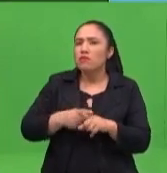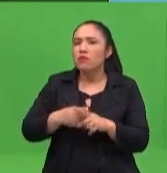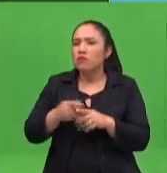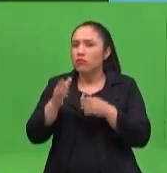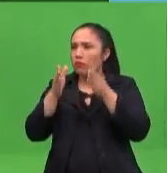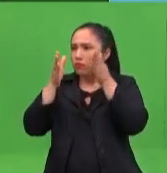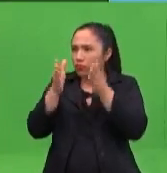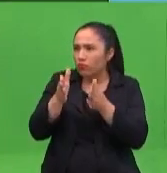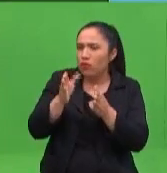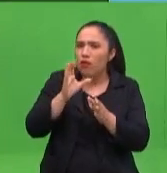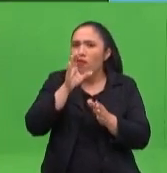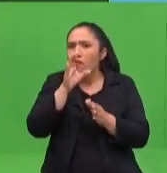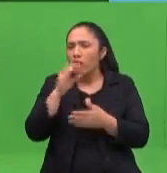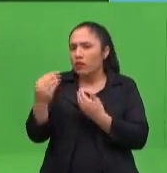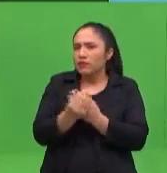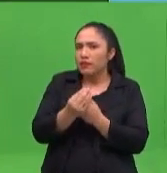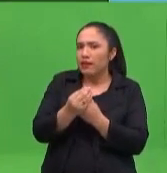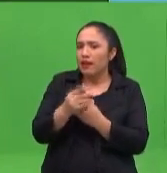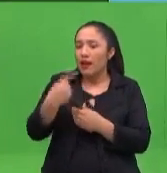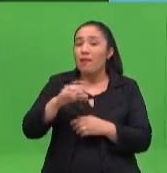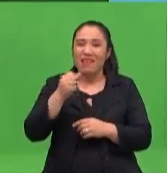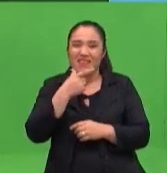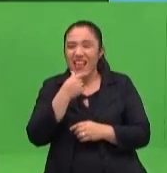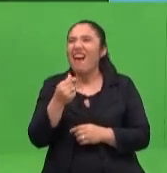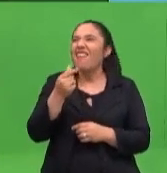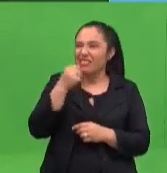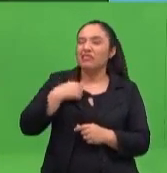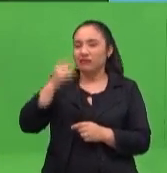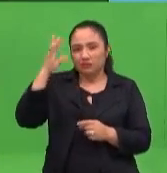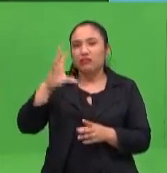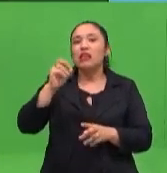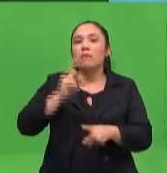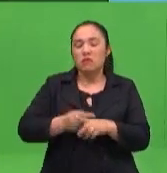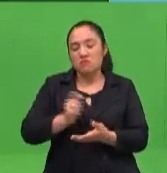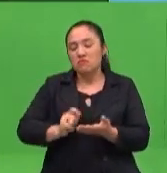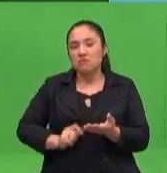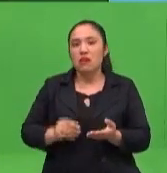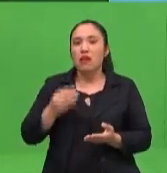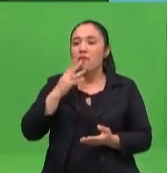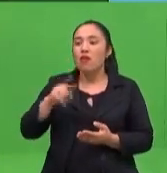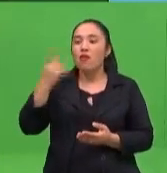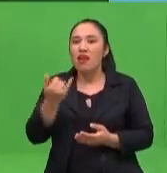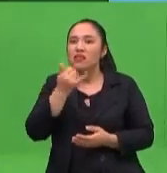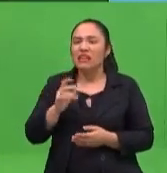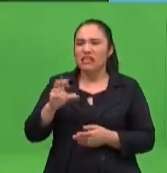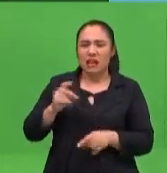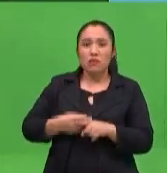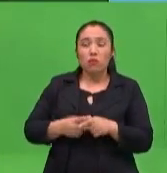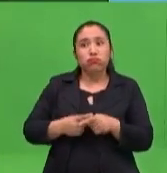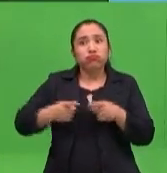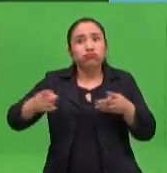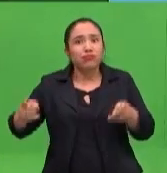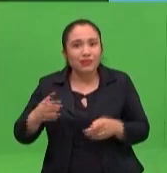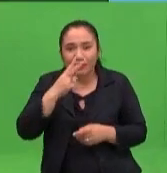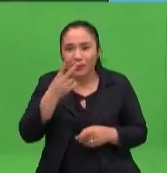que ustedes les dan, ¿verdad? Y a otros quizás lo toman más rápido. Entonces, ahí es importante que los padres tengan en cuenta las características